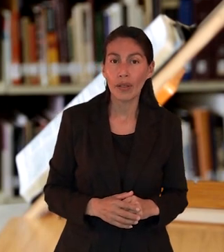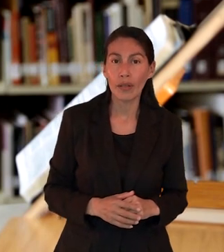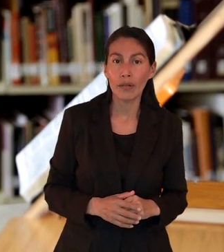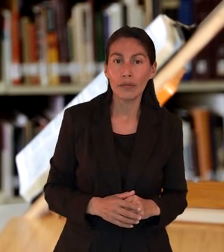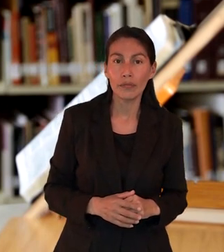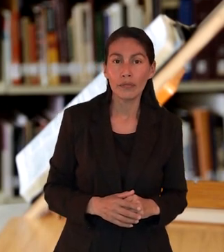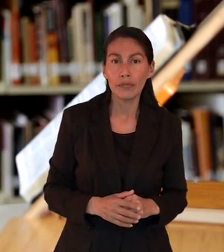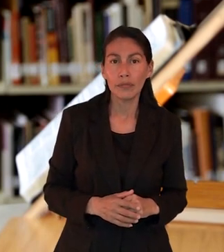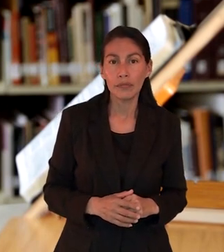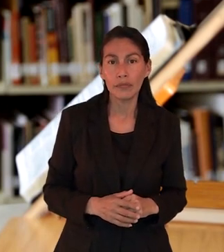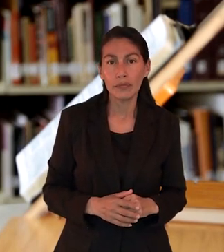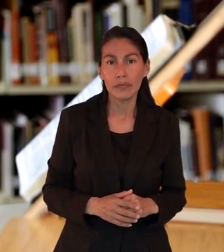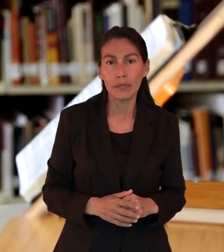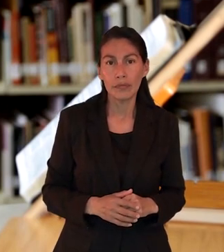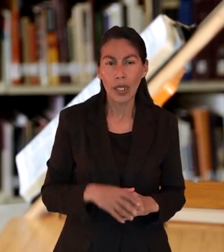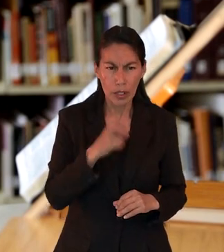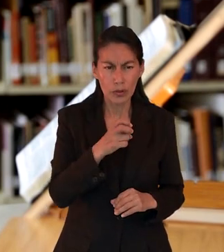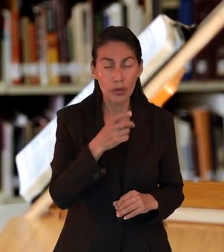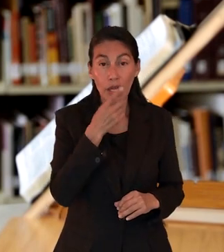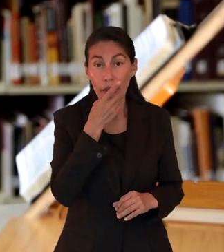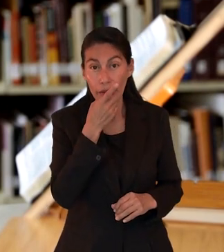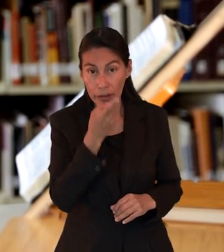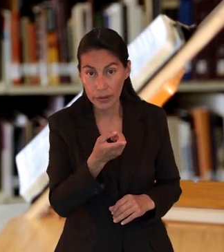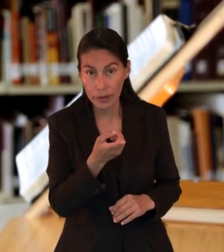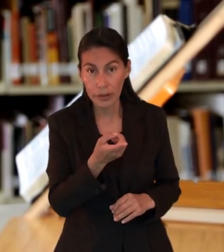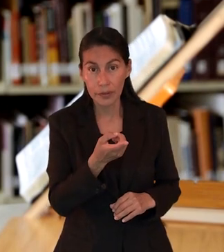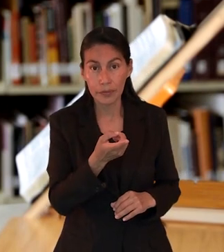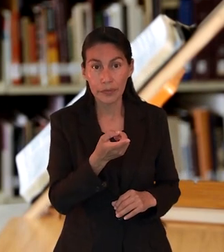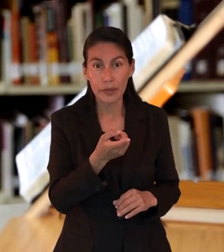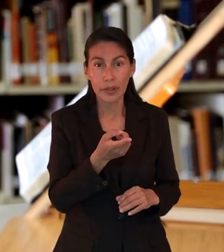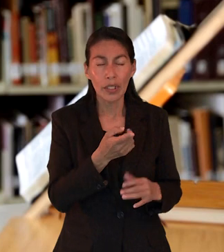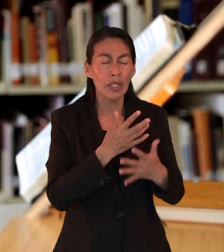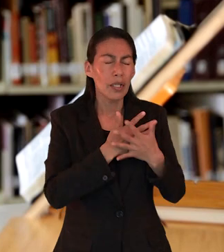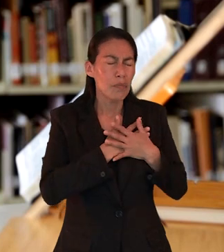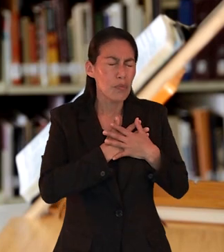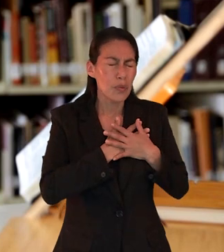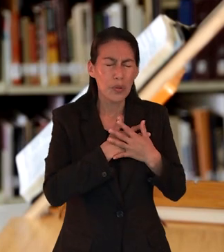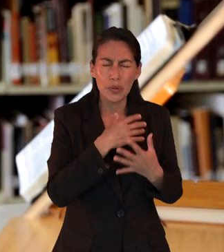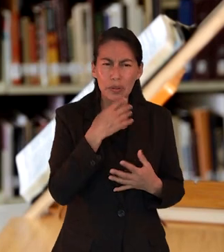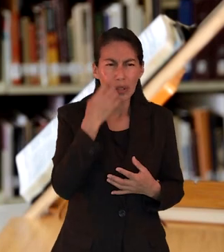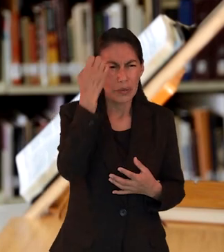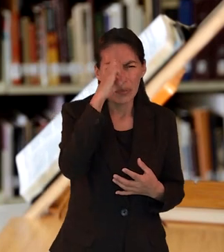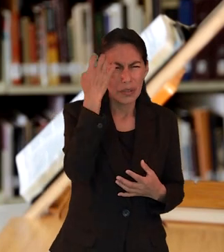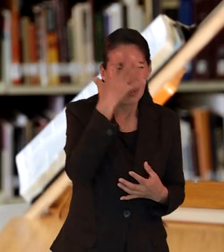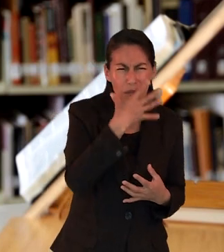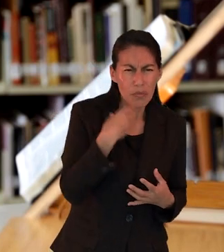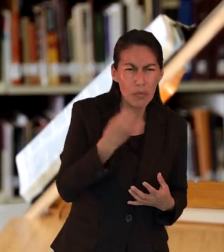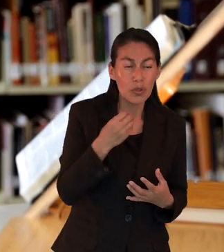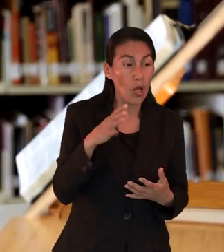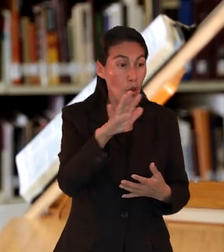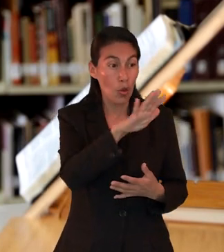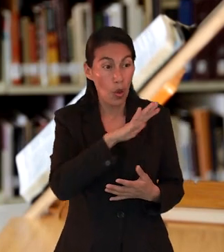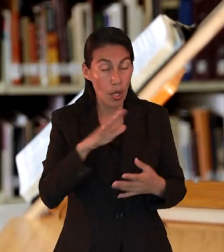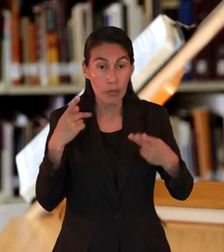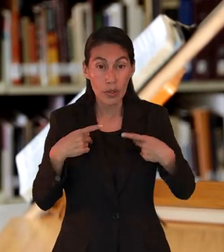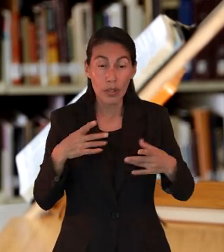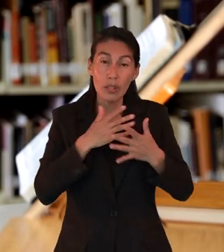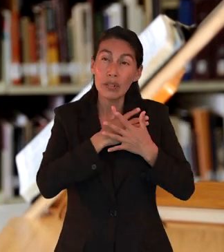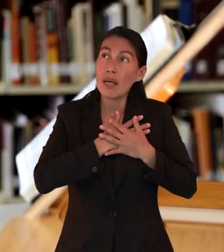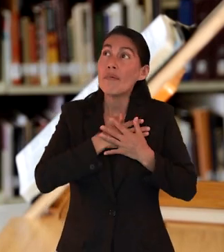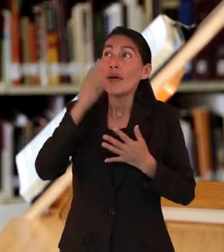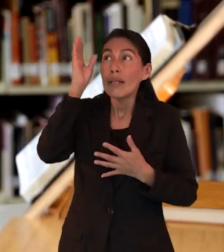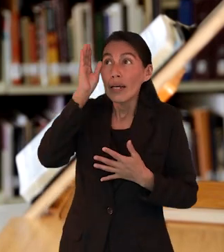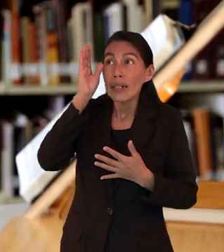A través del epístolo encontramos otros pasajes que nos hablan precisamente de esta experiencia que los